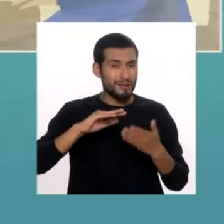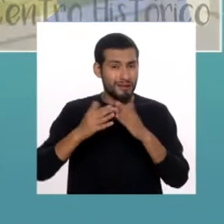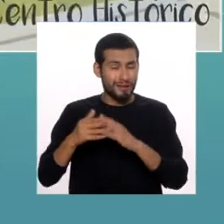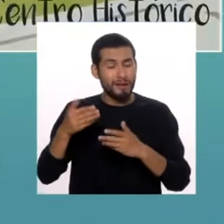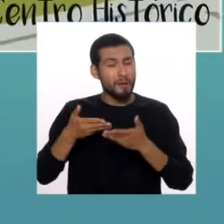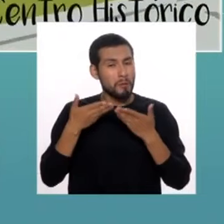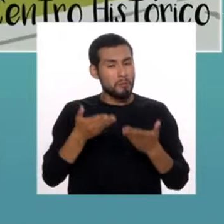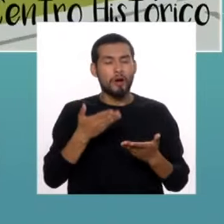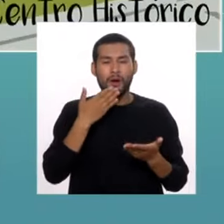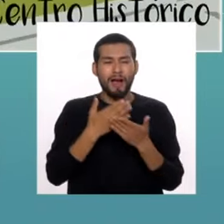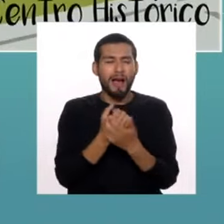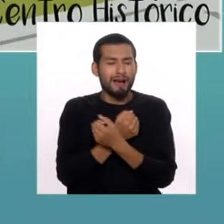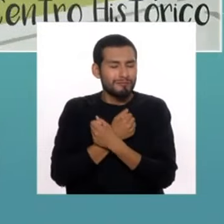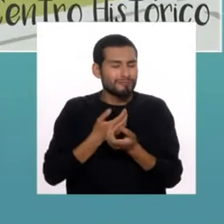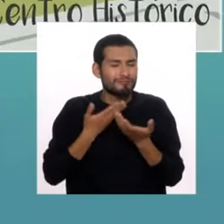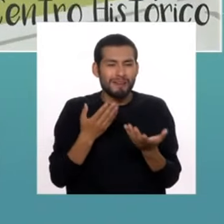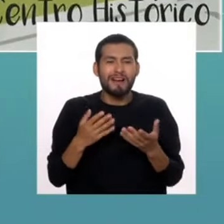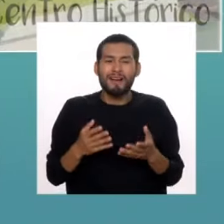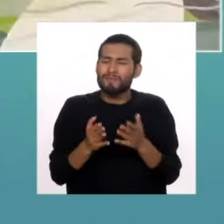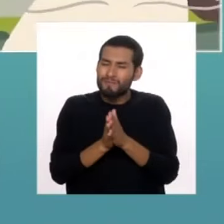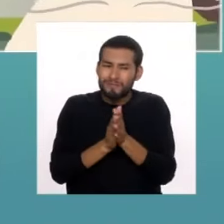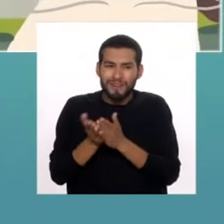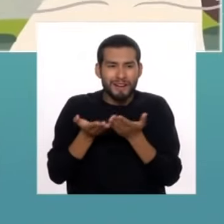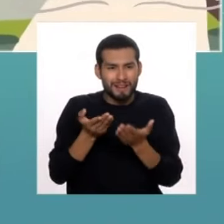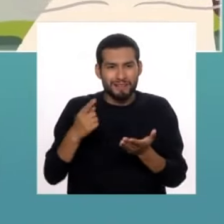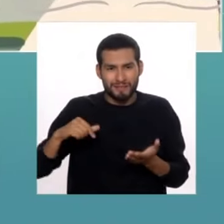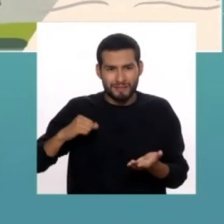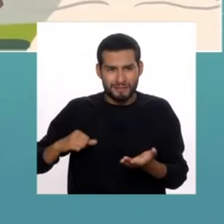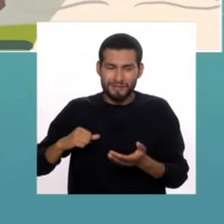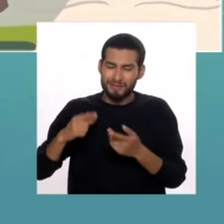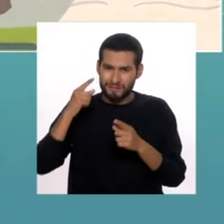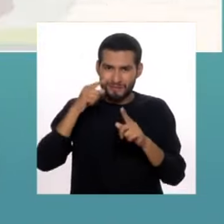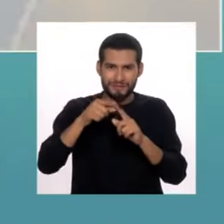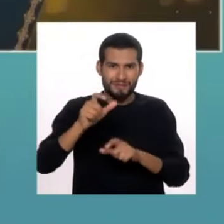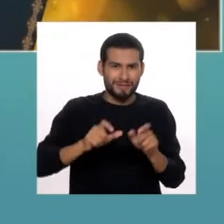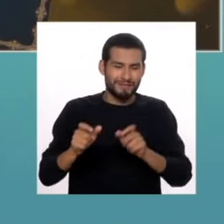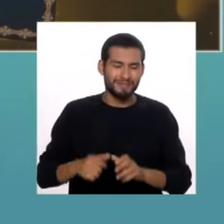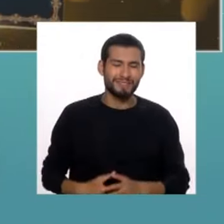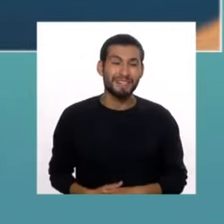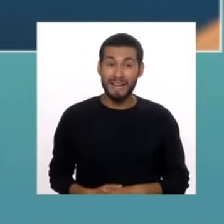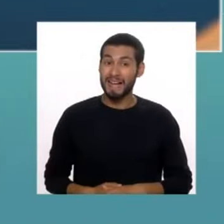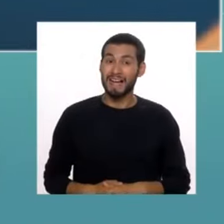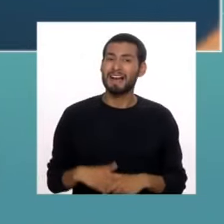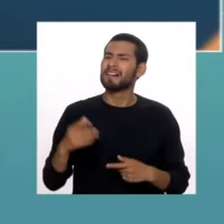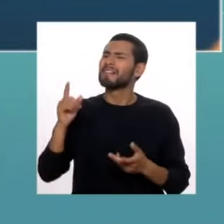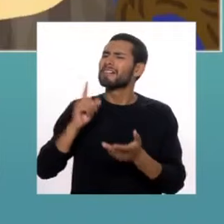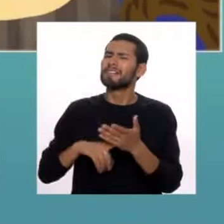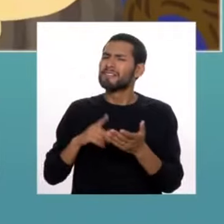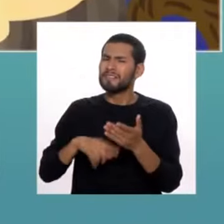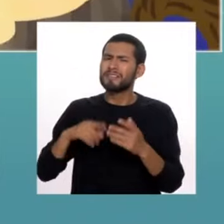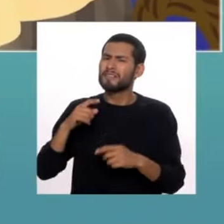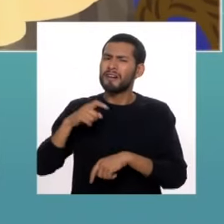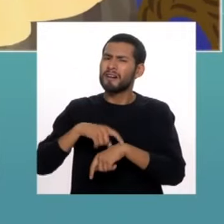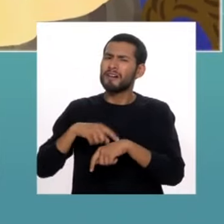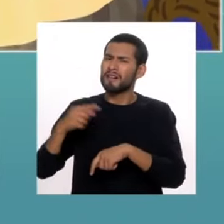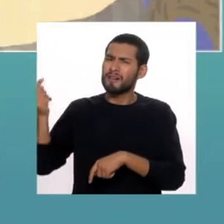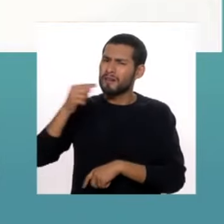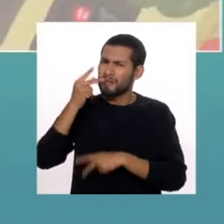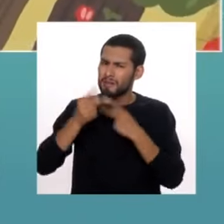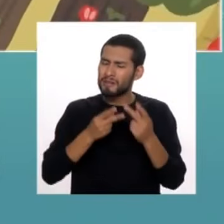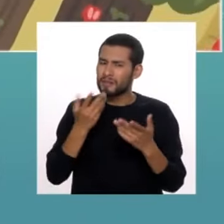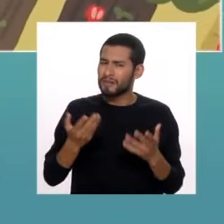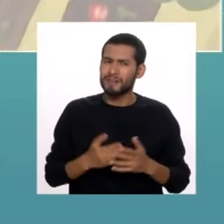las van a recibir con mucho amor y con mucha dedicación por parte de la Municipalidad de Lima. Así es, ¿y en qué horarios van a poder visitarlos?